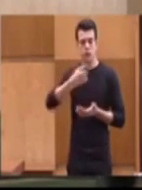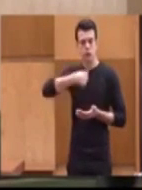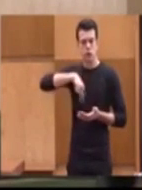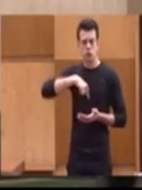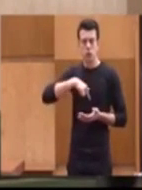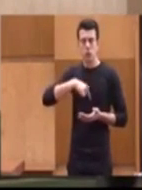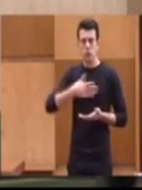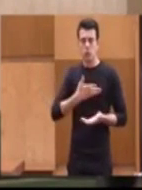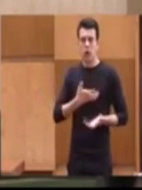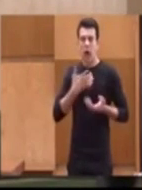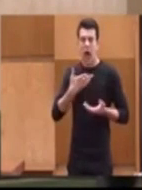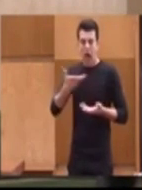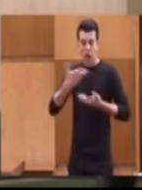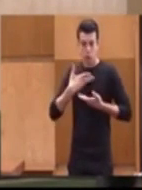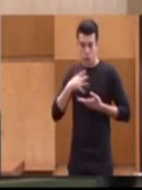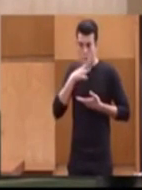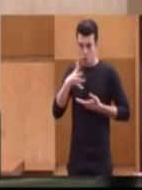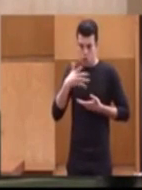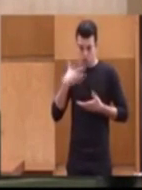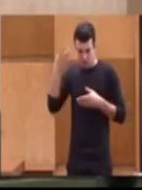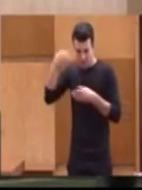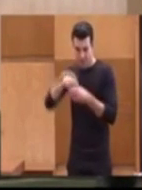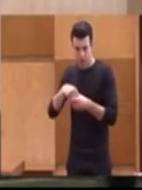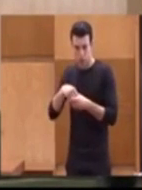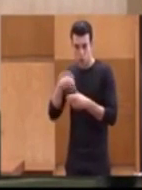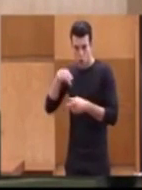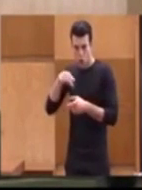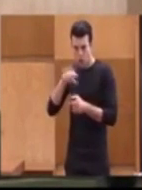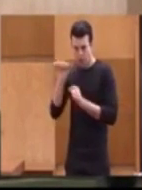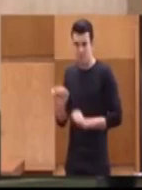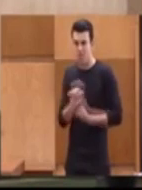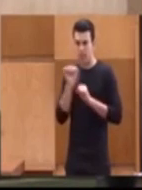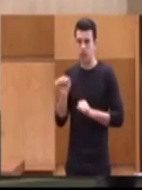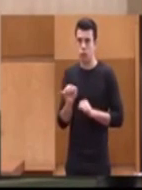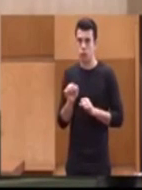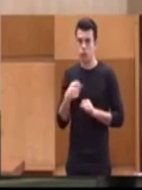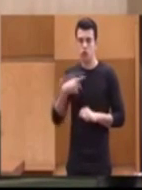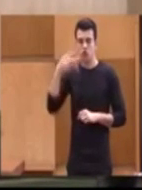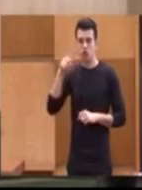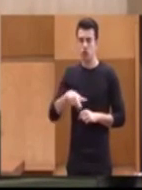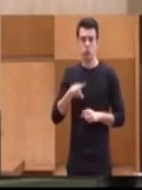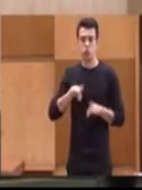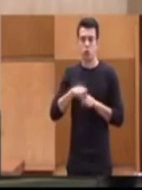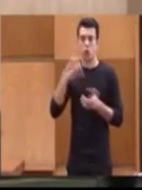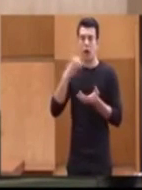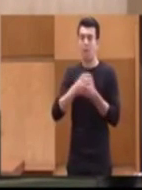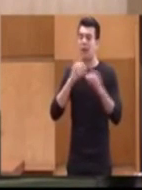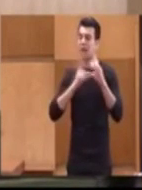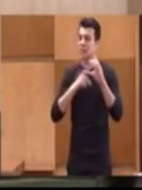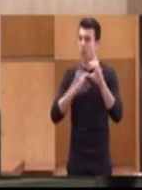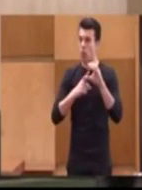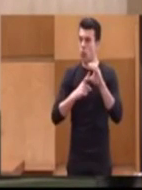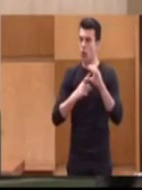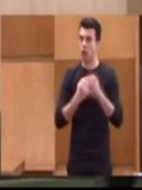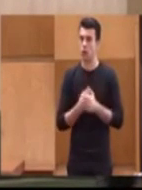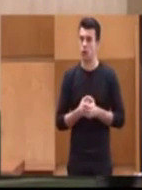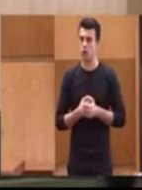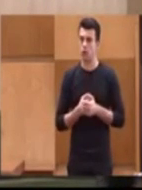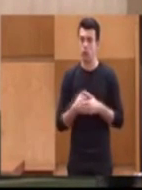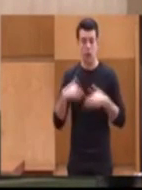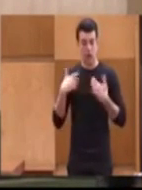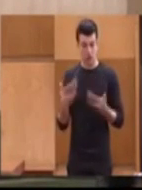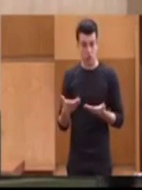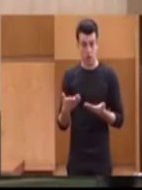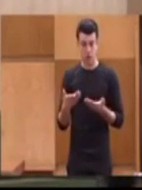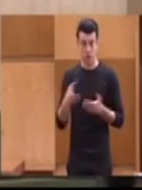ayuda de aquellos a los que pertenecemos y cuya situación de hoy forjamos. Somos, como la capital extremeña, eméritos augustos. Y es, por tanto,